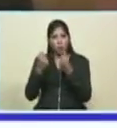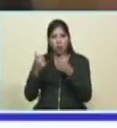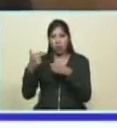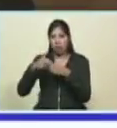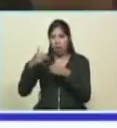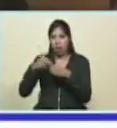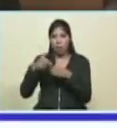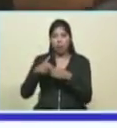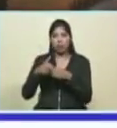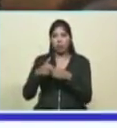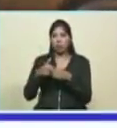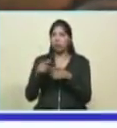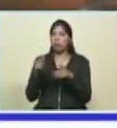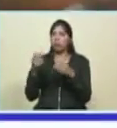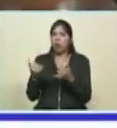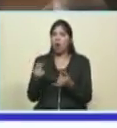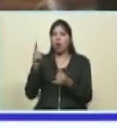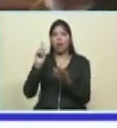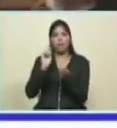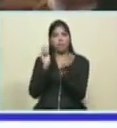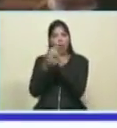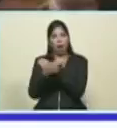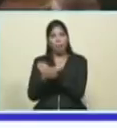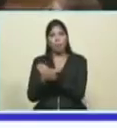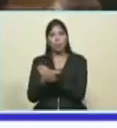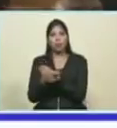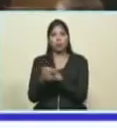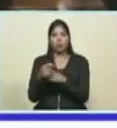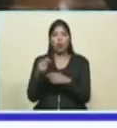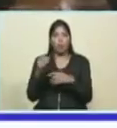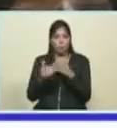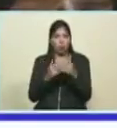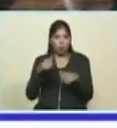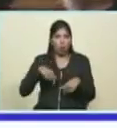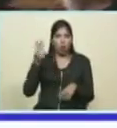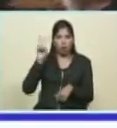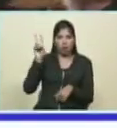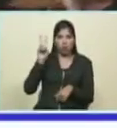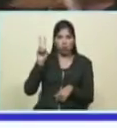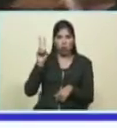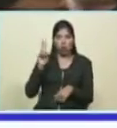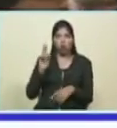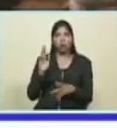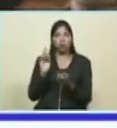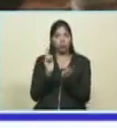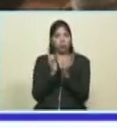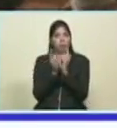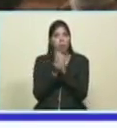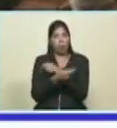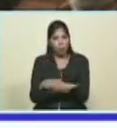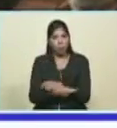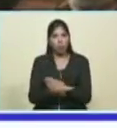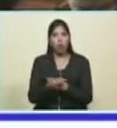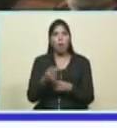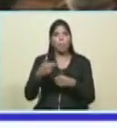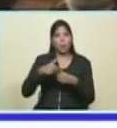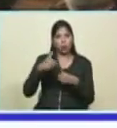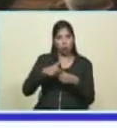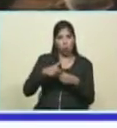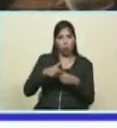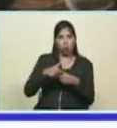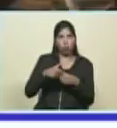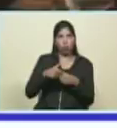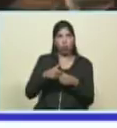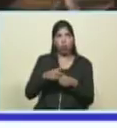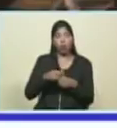petróleo y se han ido liberando igual que nosotros nos estamos liberando del rentismo petrolero yo le